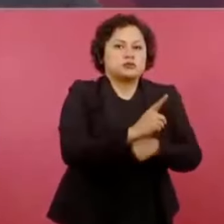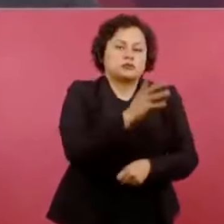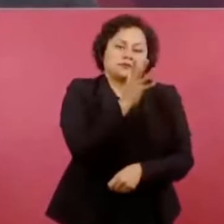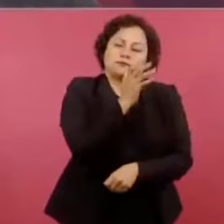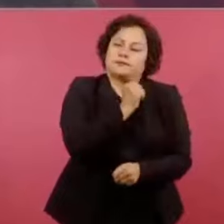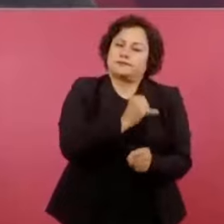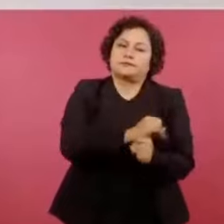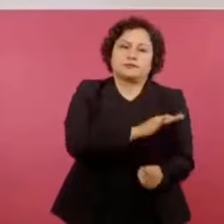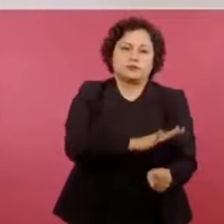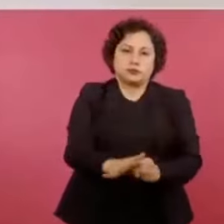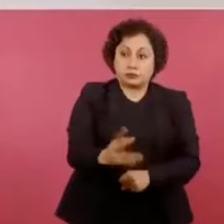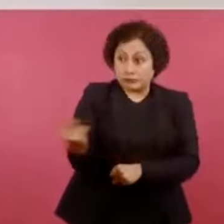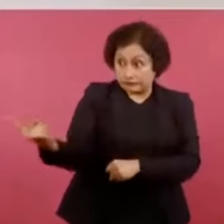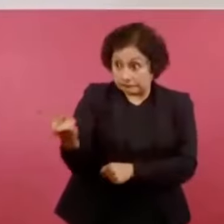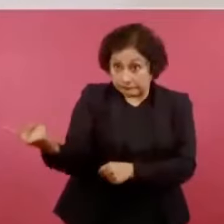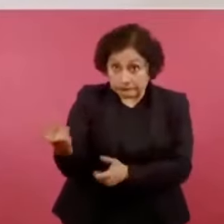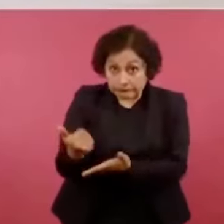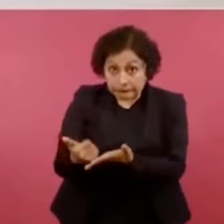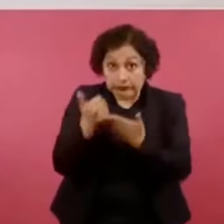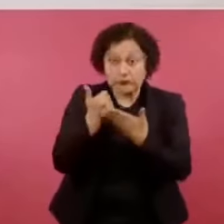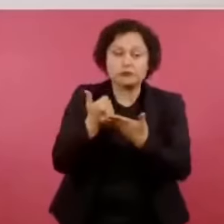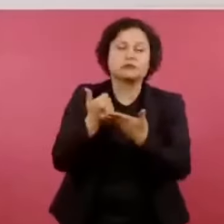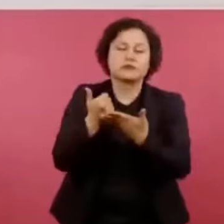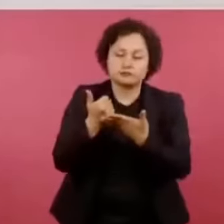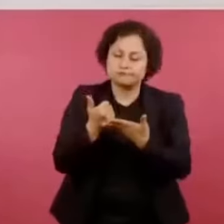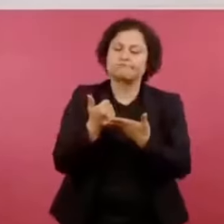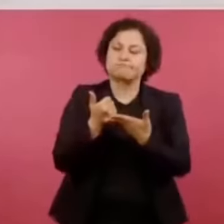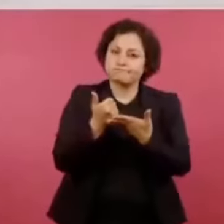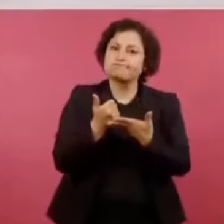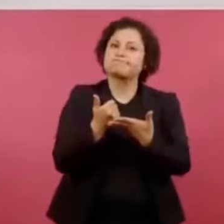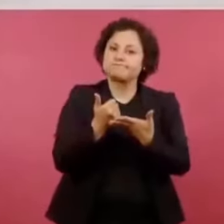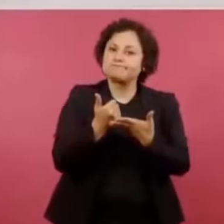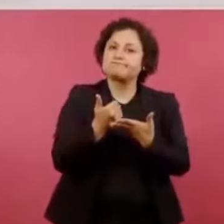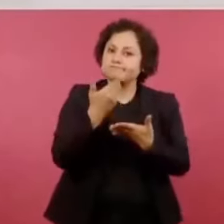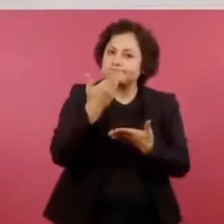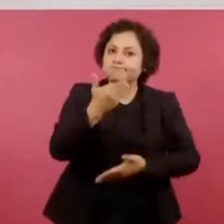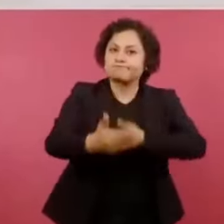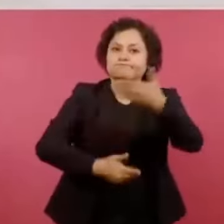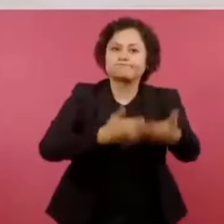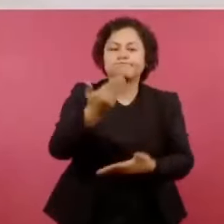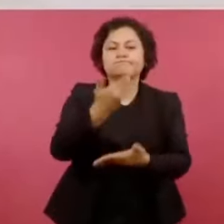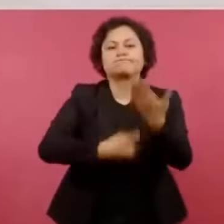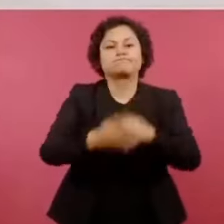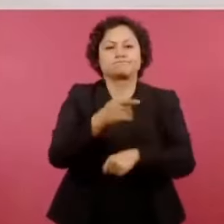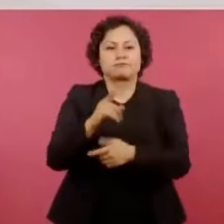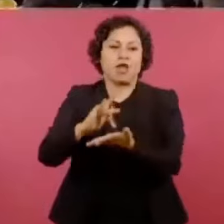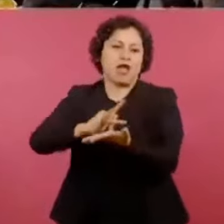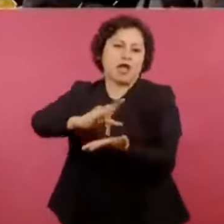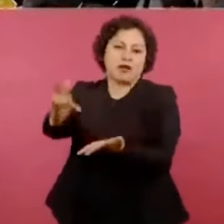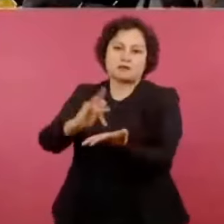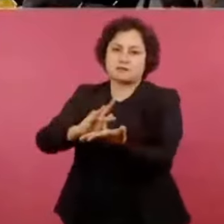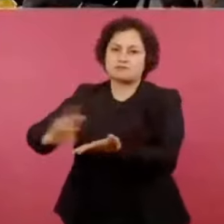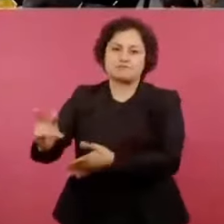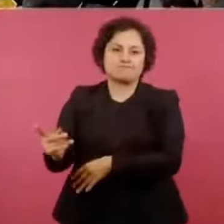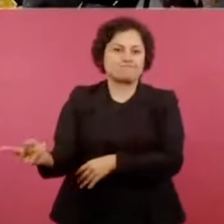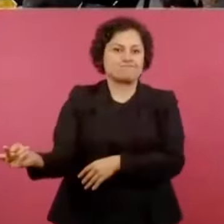La verdad, han sido claves